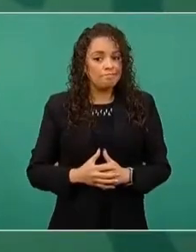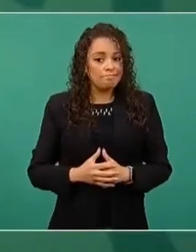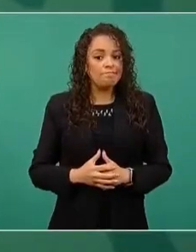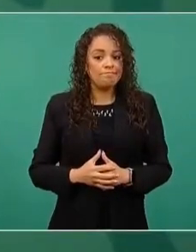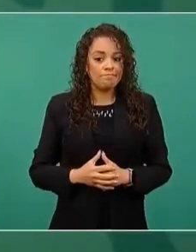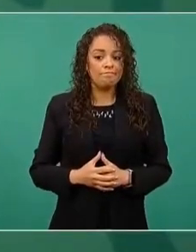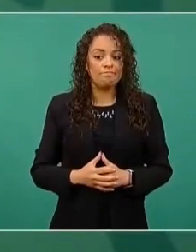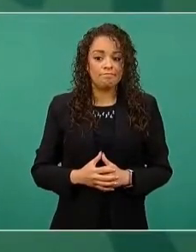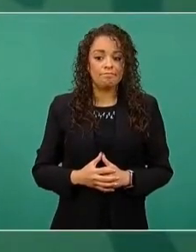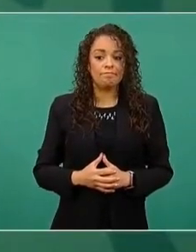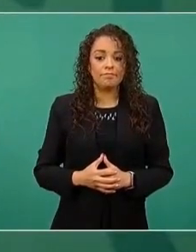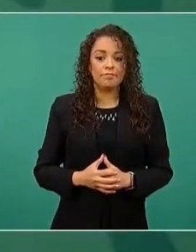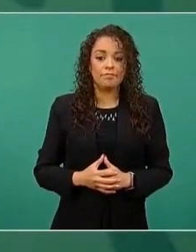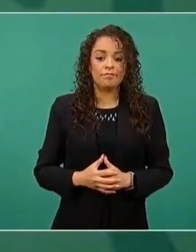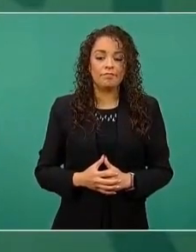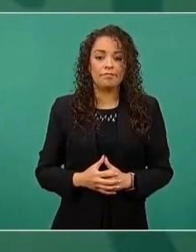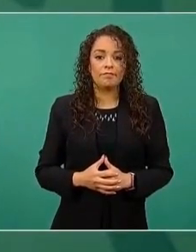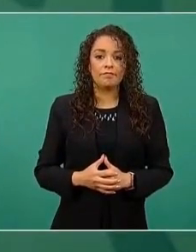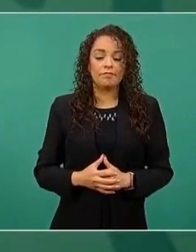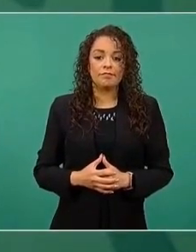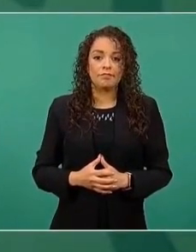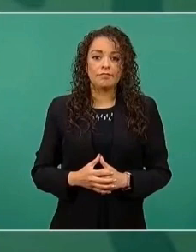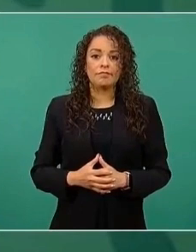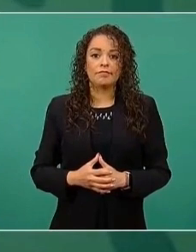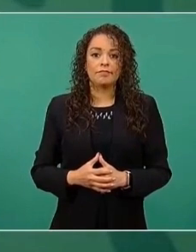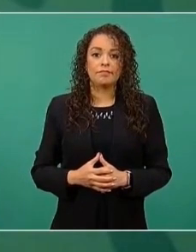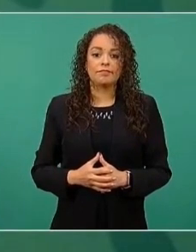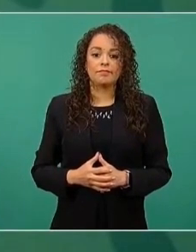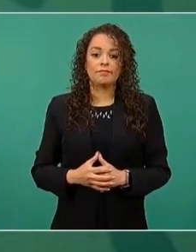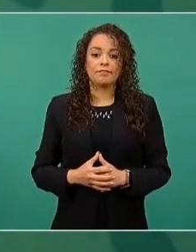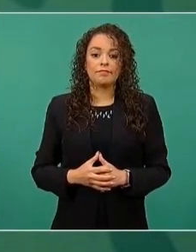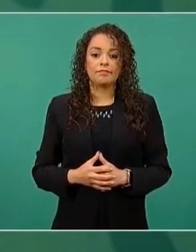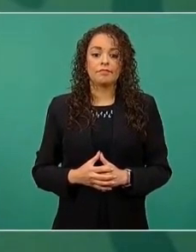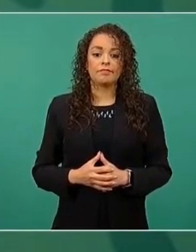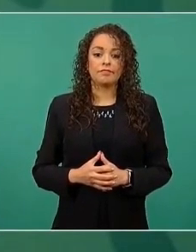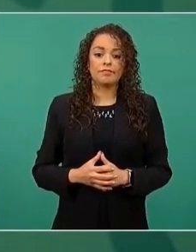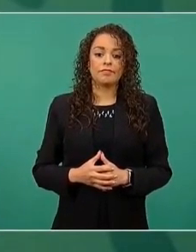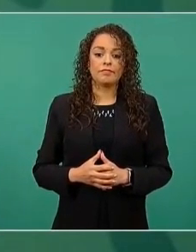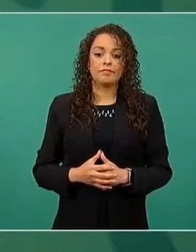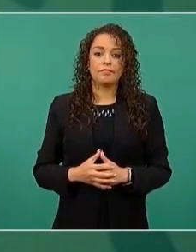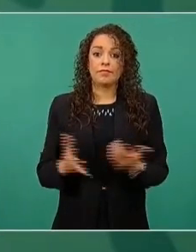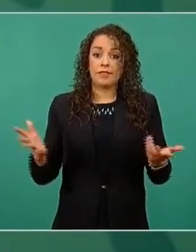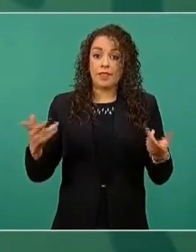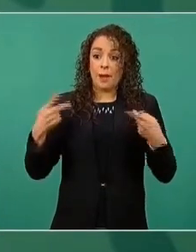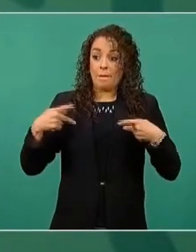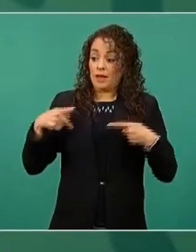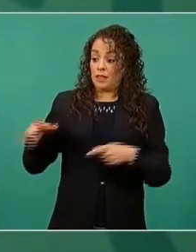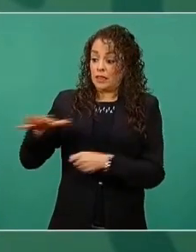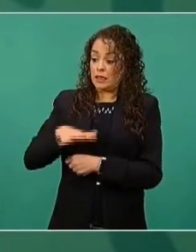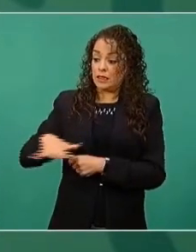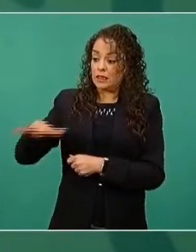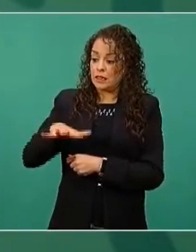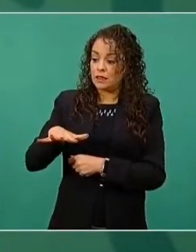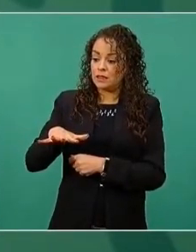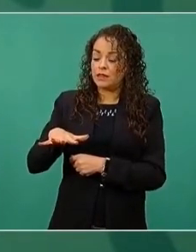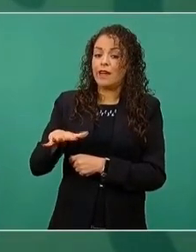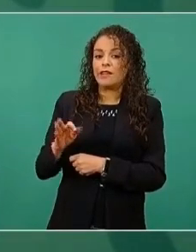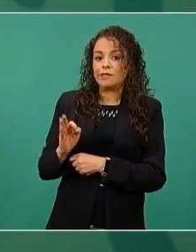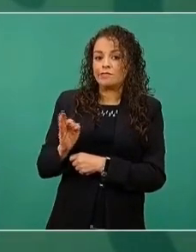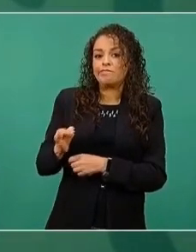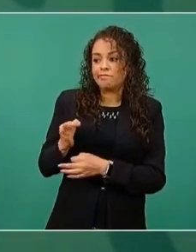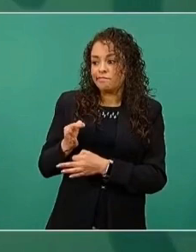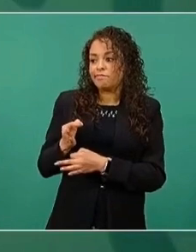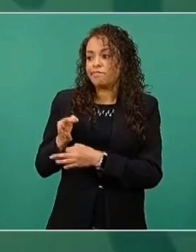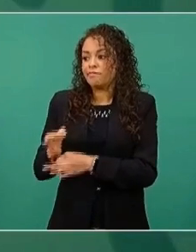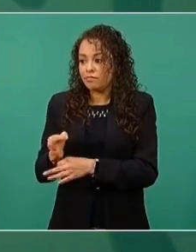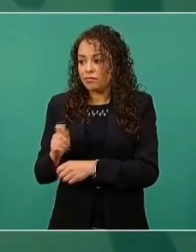desvíen, que no se echen a perder los programas de bienestar